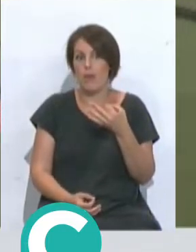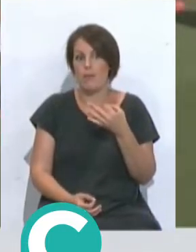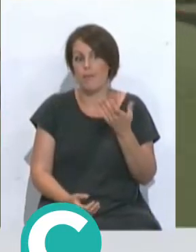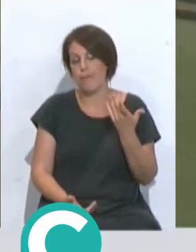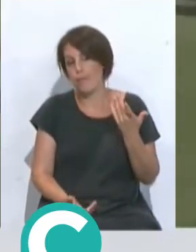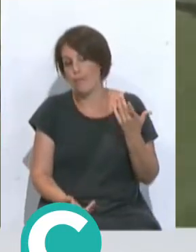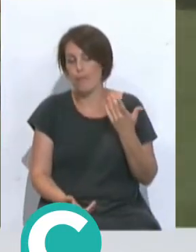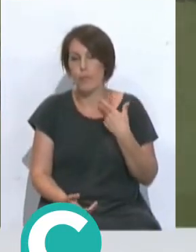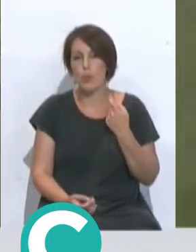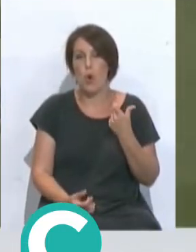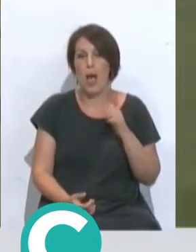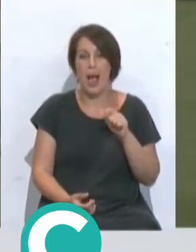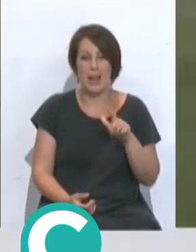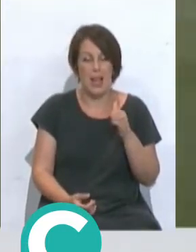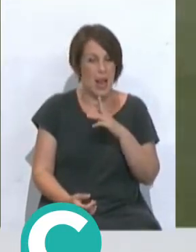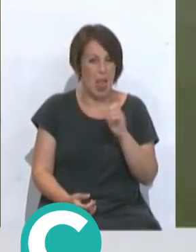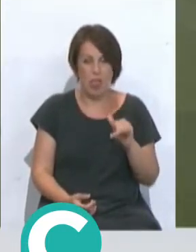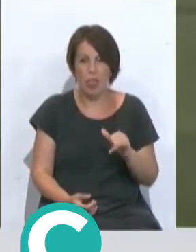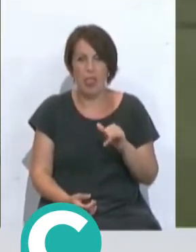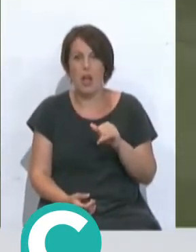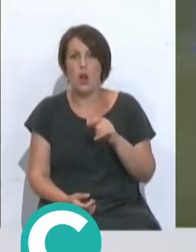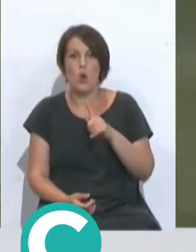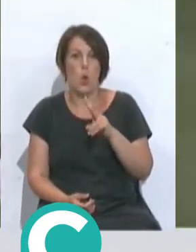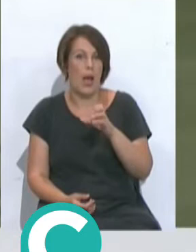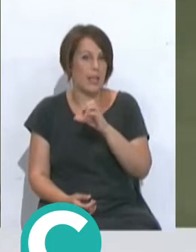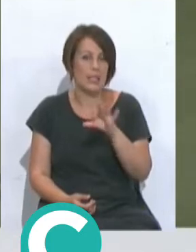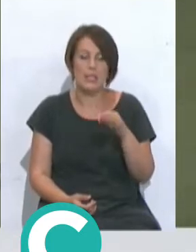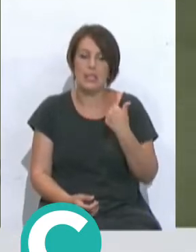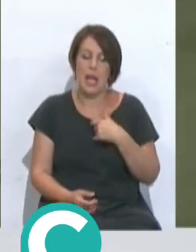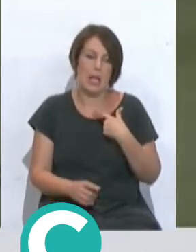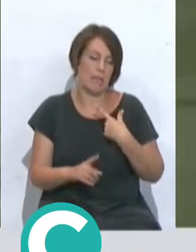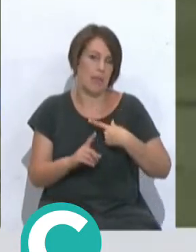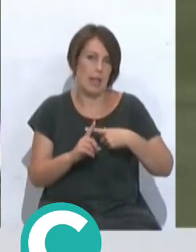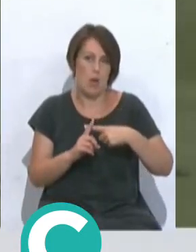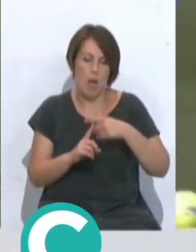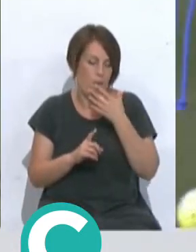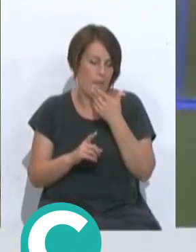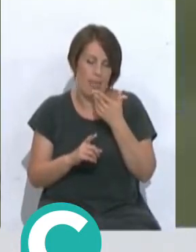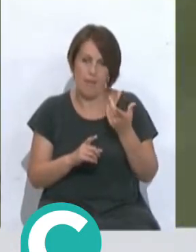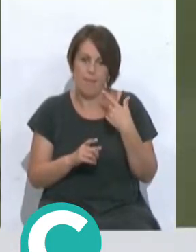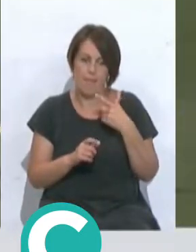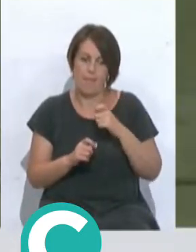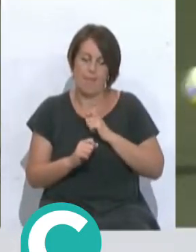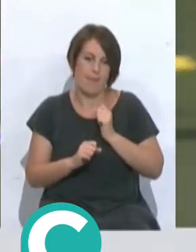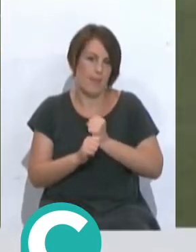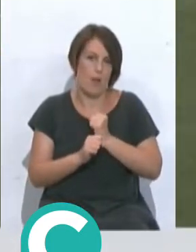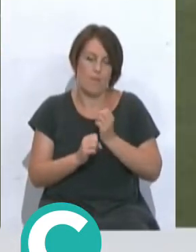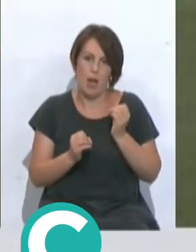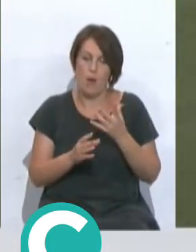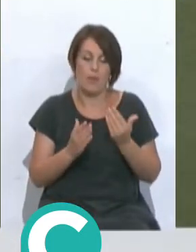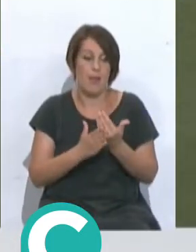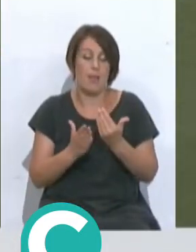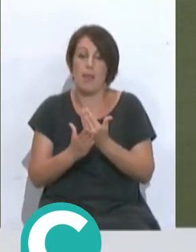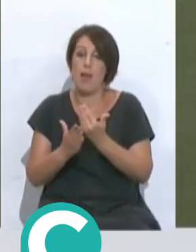de Rubén Alcaraz, de Lucas Pérez, de futbolistas que ya conocen la categoría y futbolistas que te dan más rendimiento al día a día,